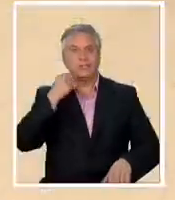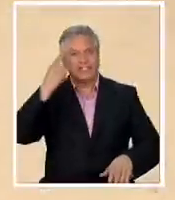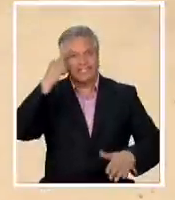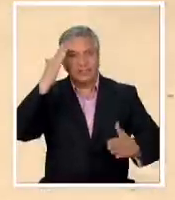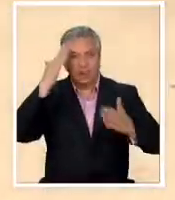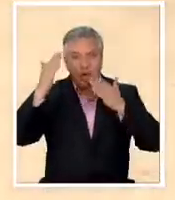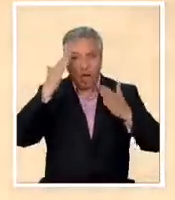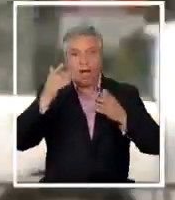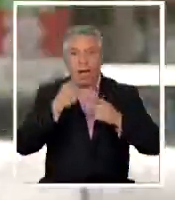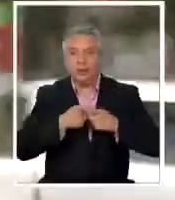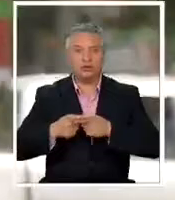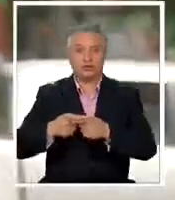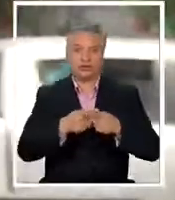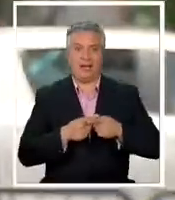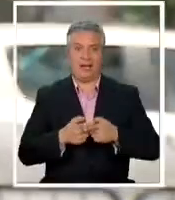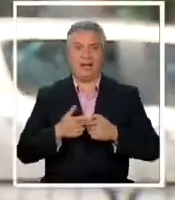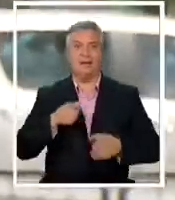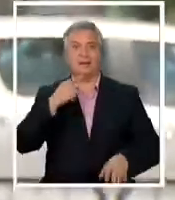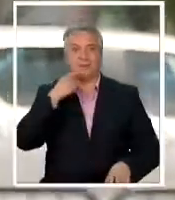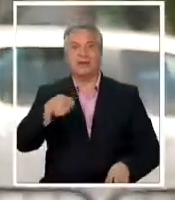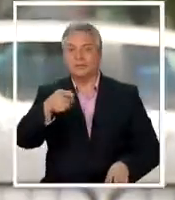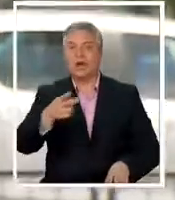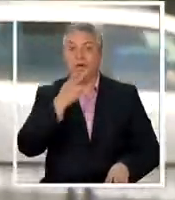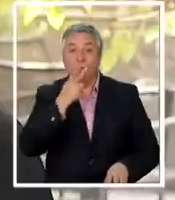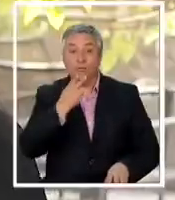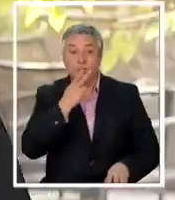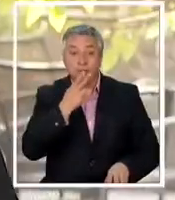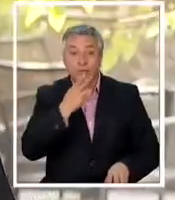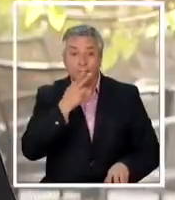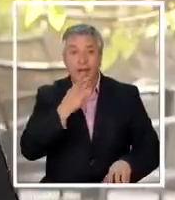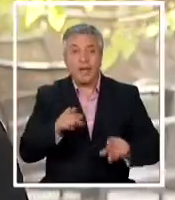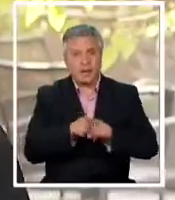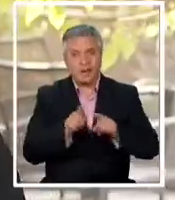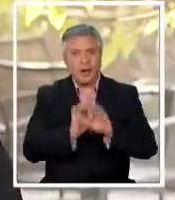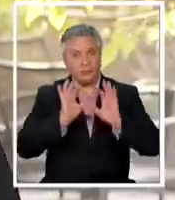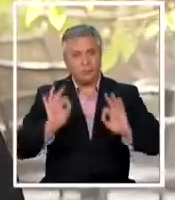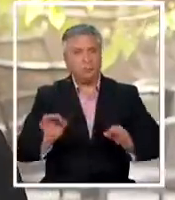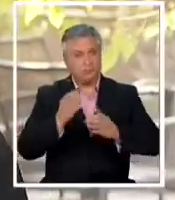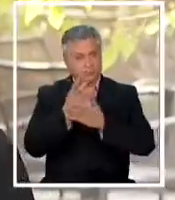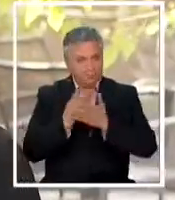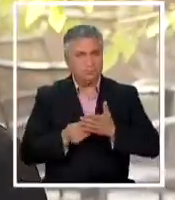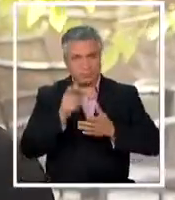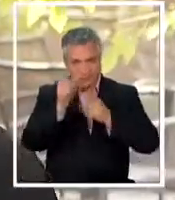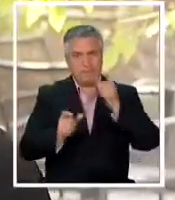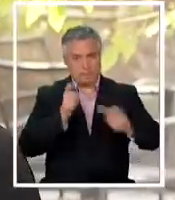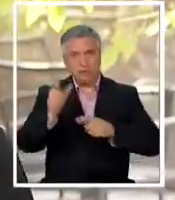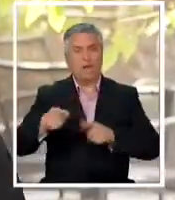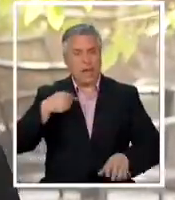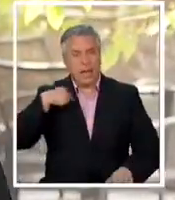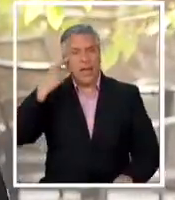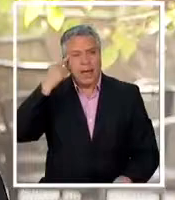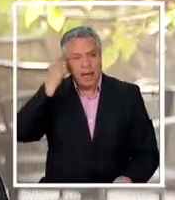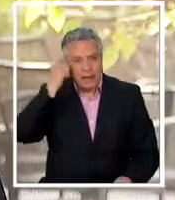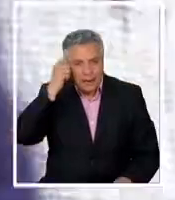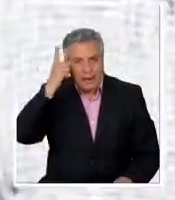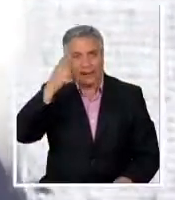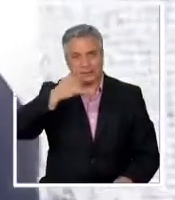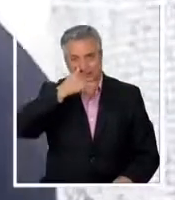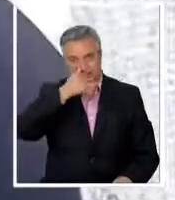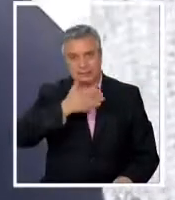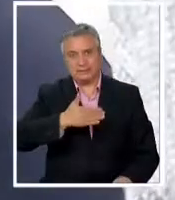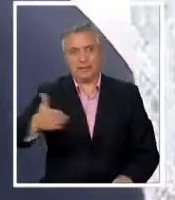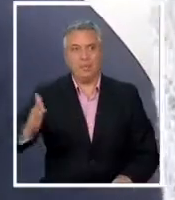social es decir desprender el fumar con todos los actos que la persona ha ido aprendiendo a través del tiempo